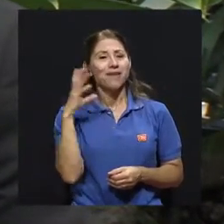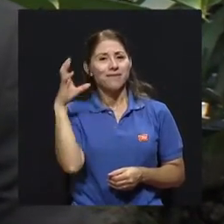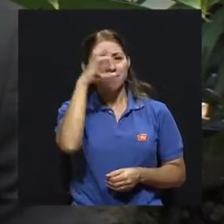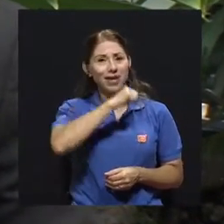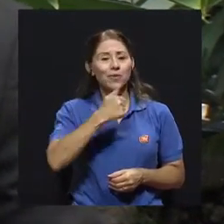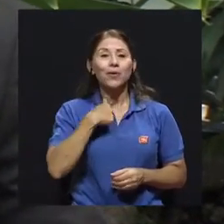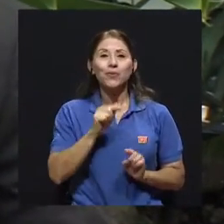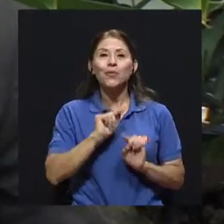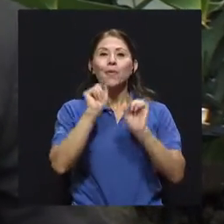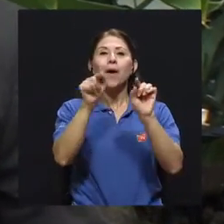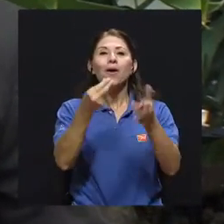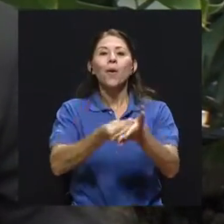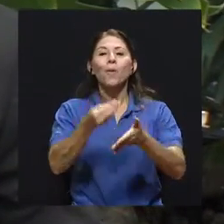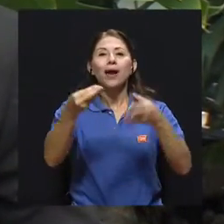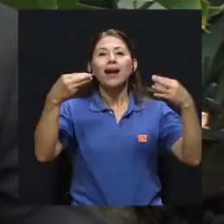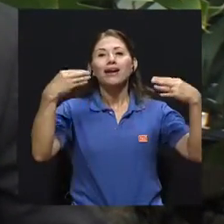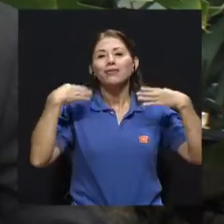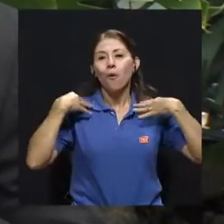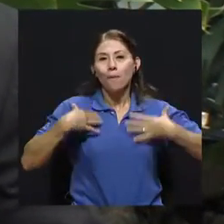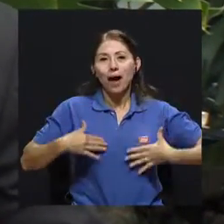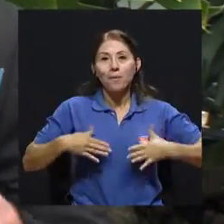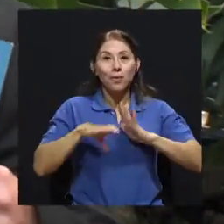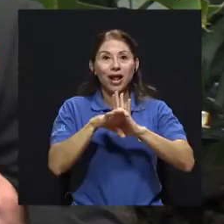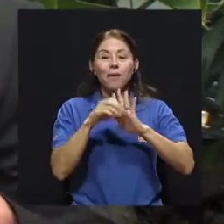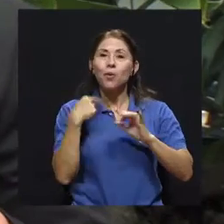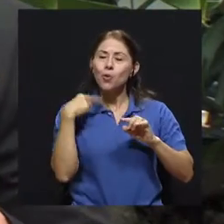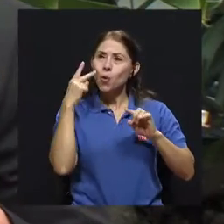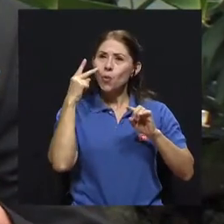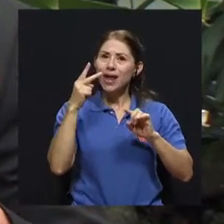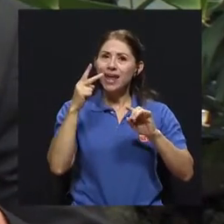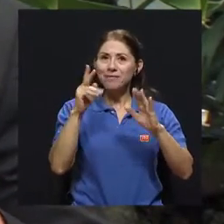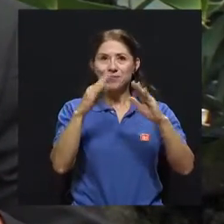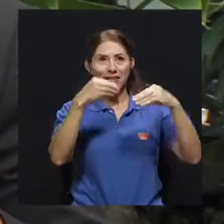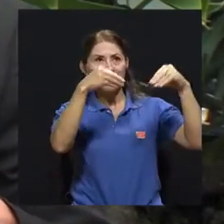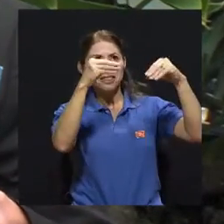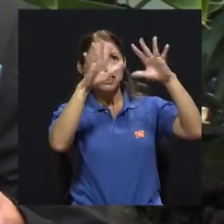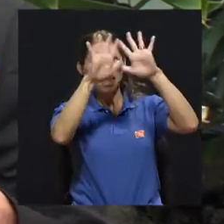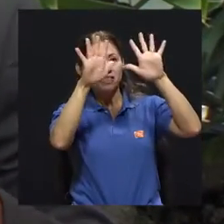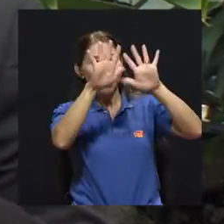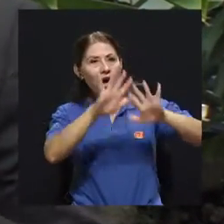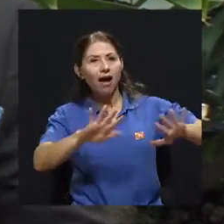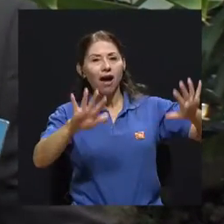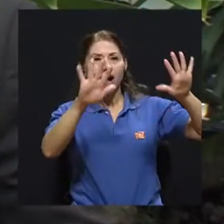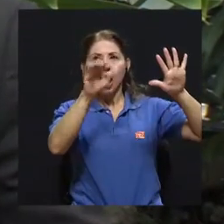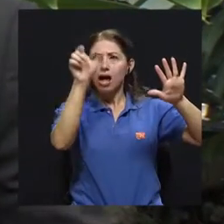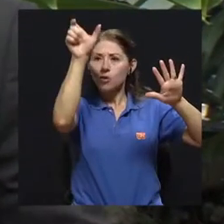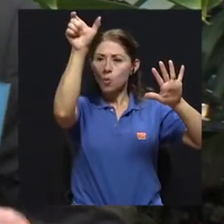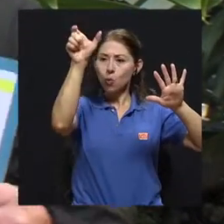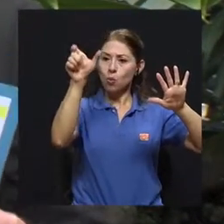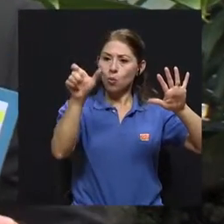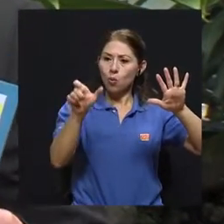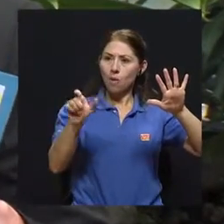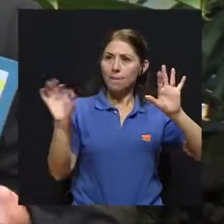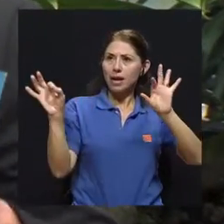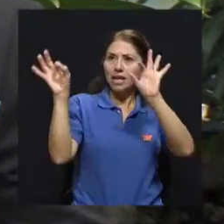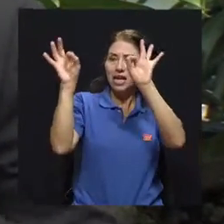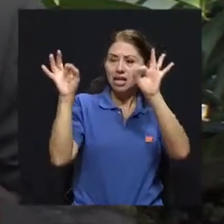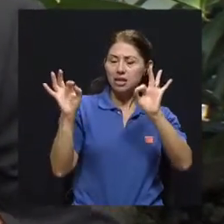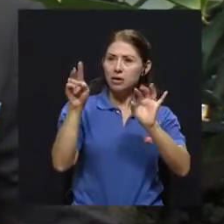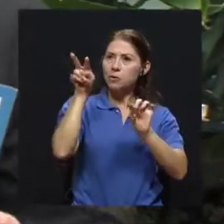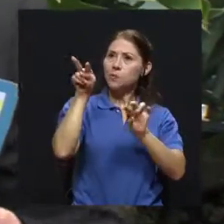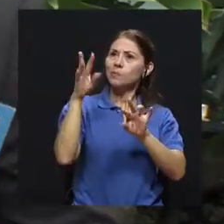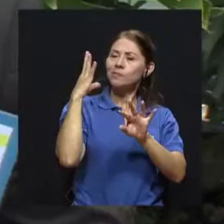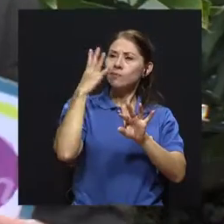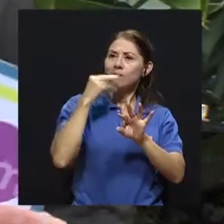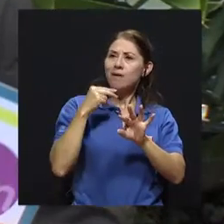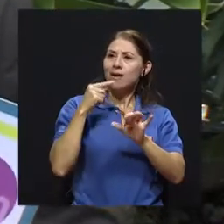comprar ropa, ¿verdad? Que el maniquí que está al frente de la tienda, donde se ve muy bonito, la ropa llega a uno y